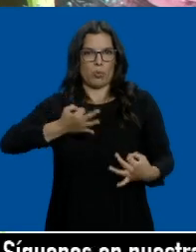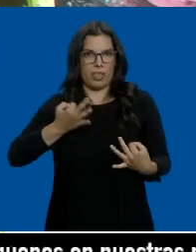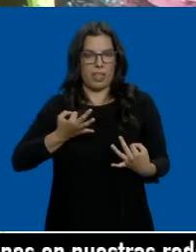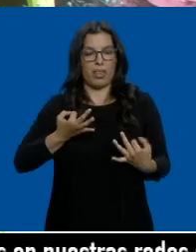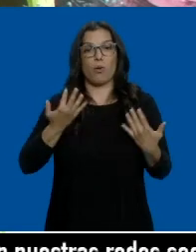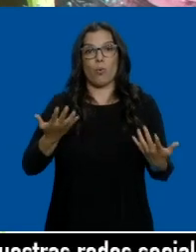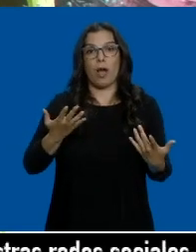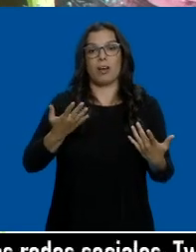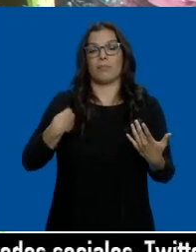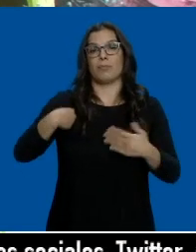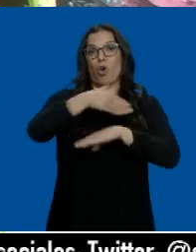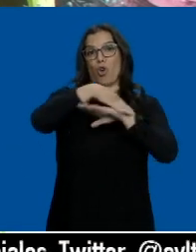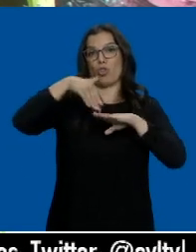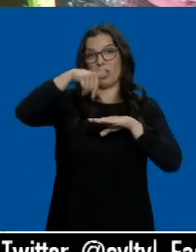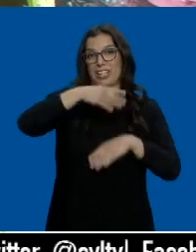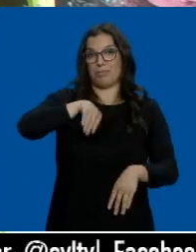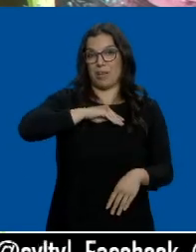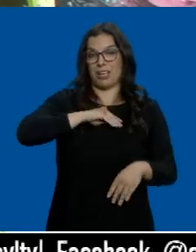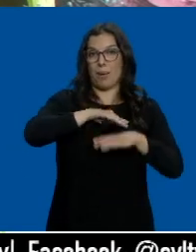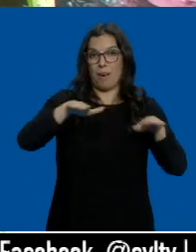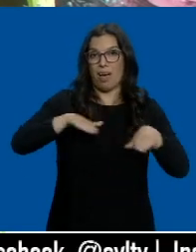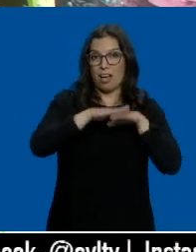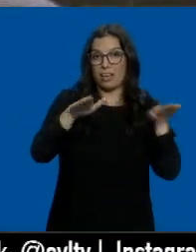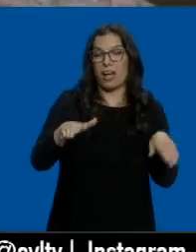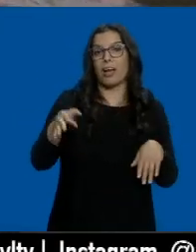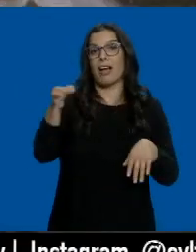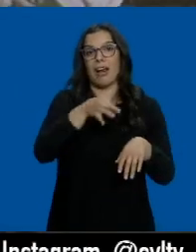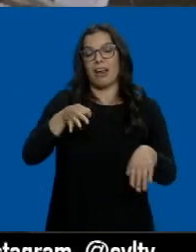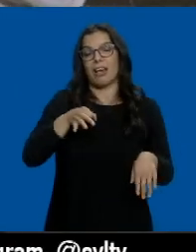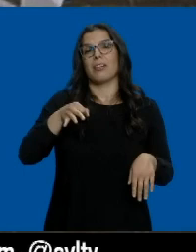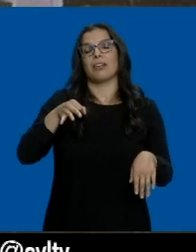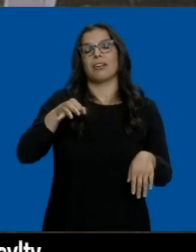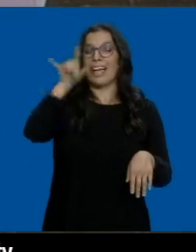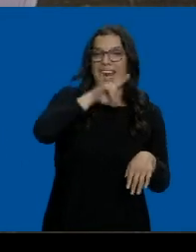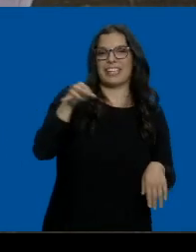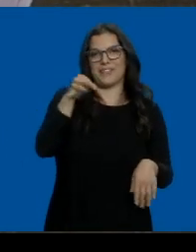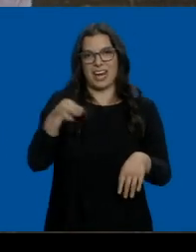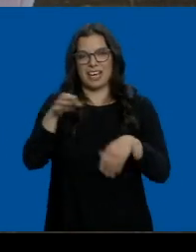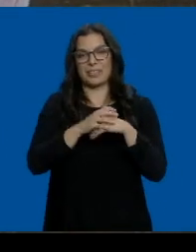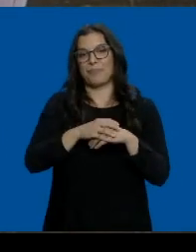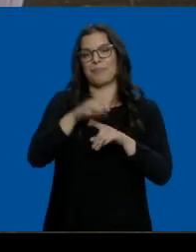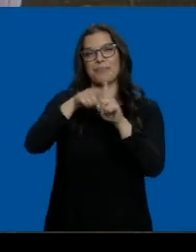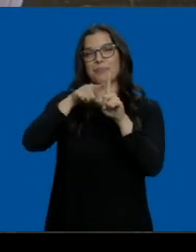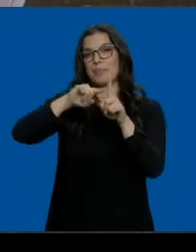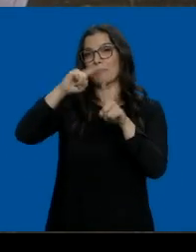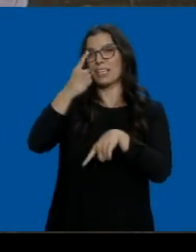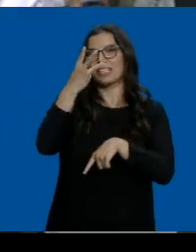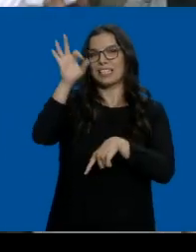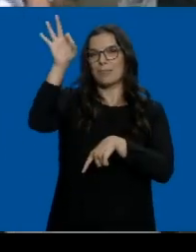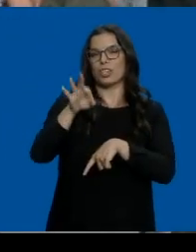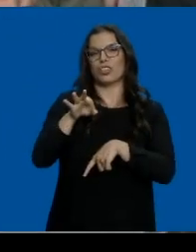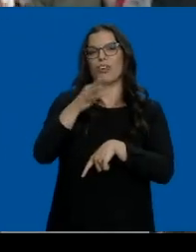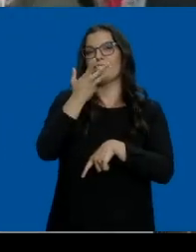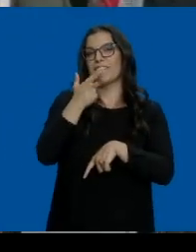que son destinos de costa peninsular aquí en España, Canarias y Baleares. Andalucía es la favorita para el 30% de los